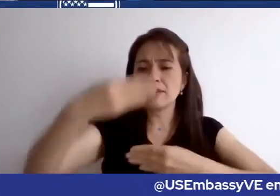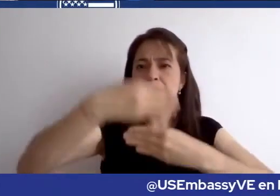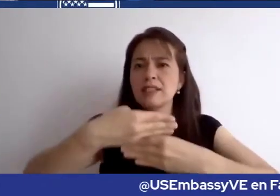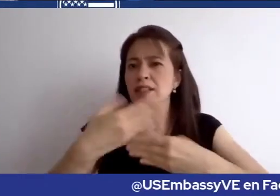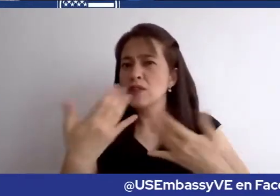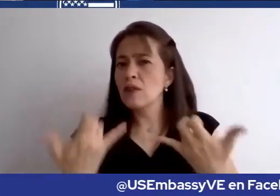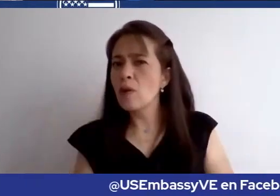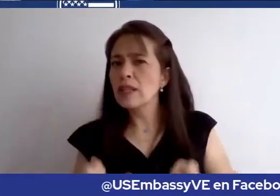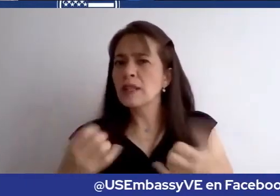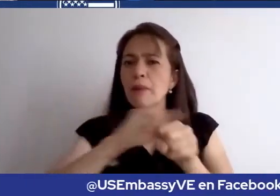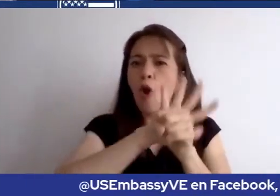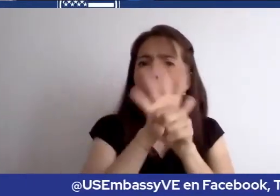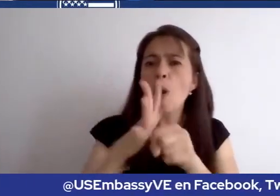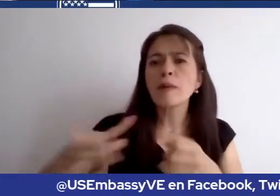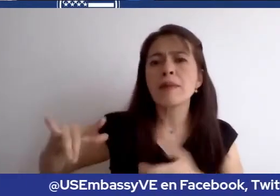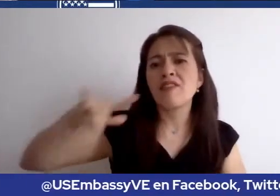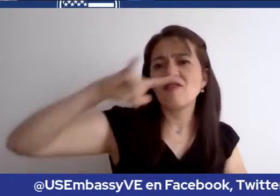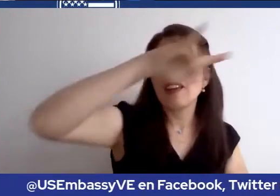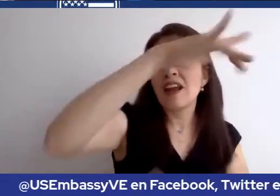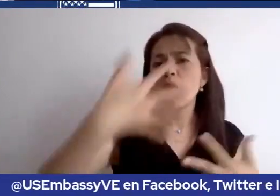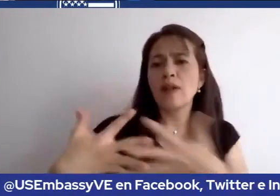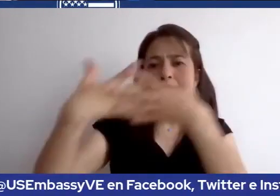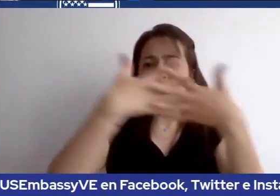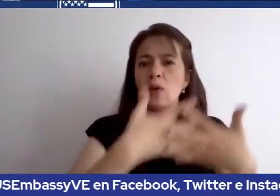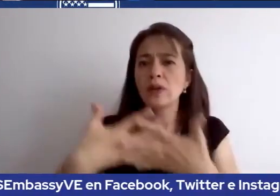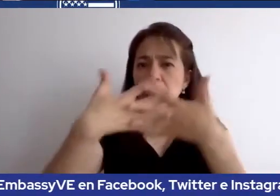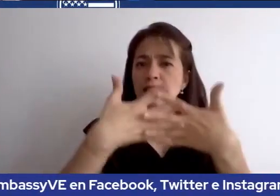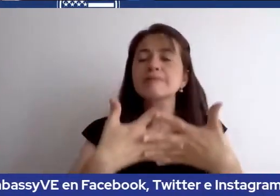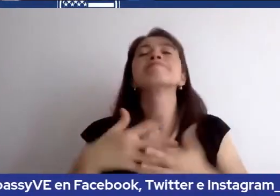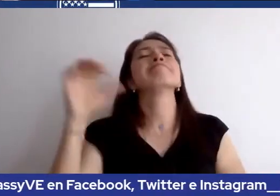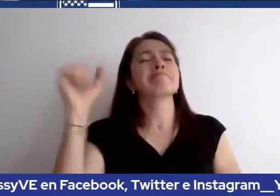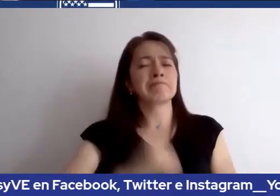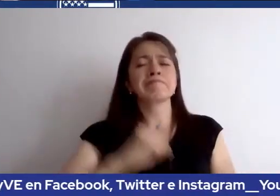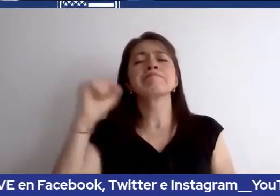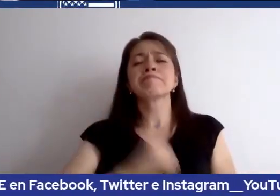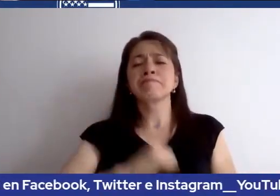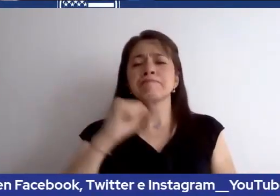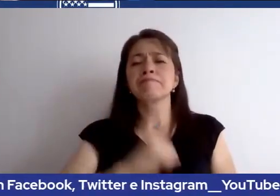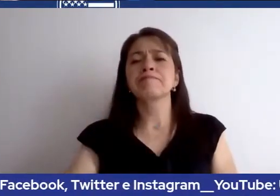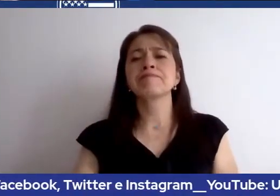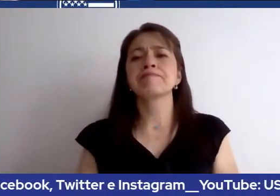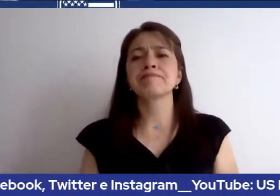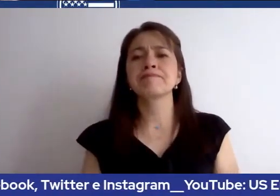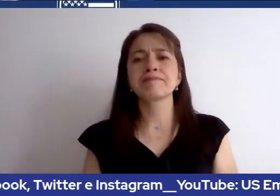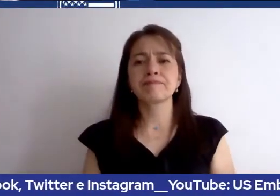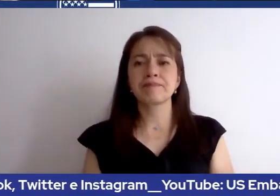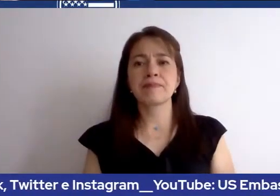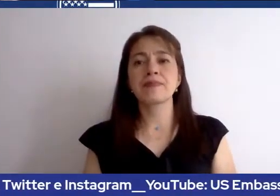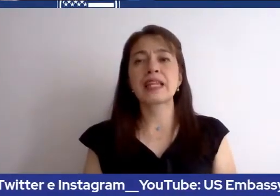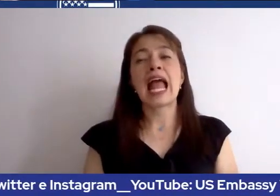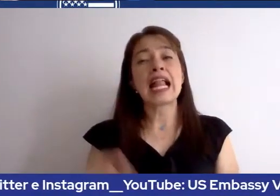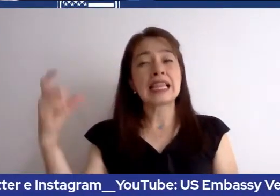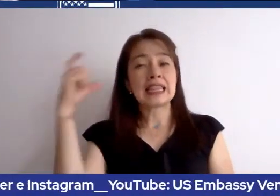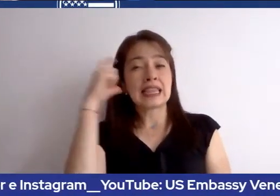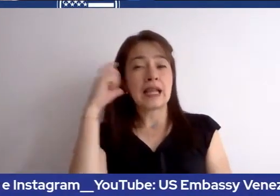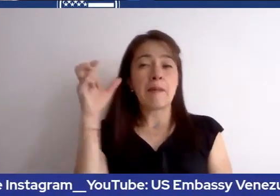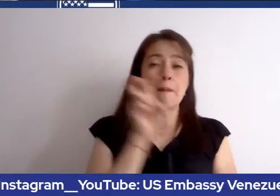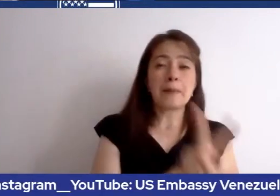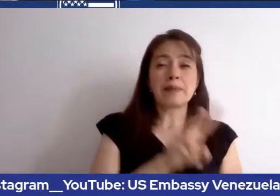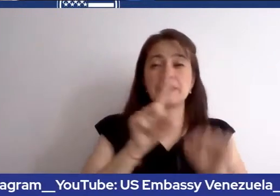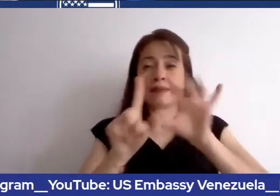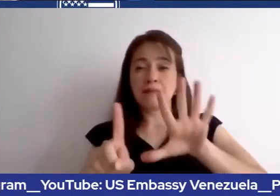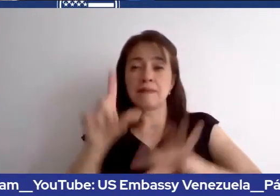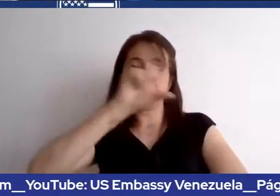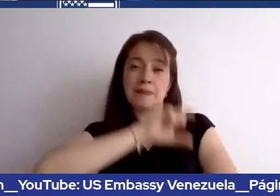para viajar a los eeuu sí sí pues el 26 de